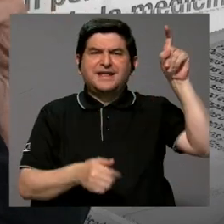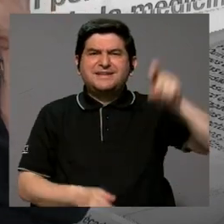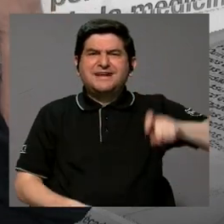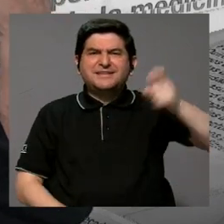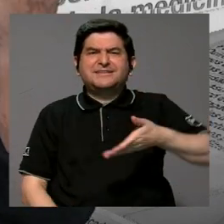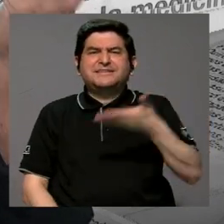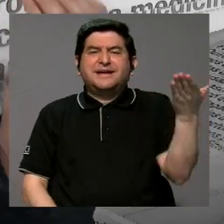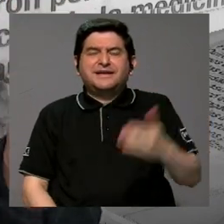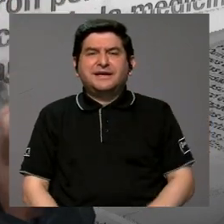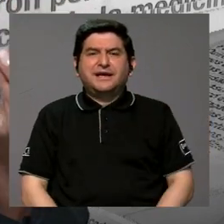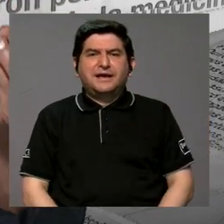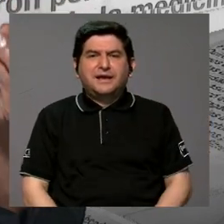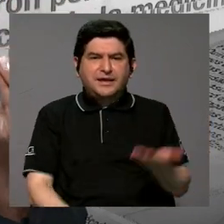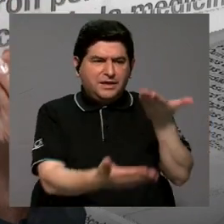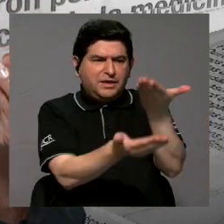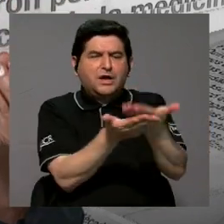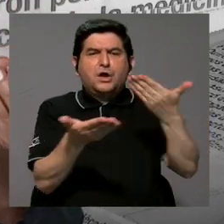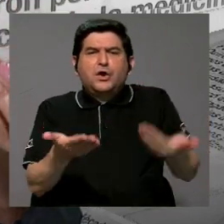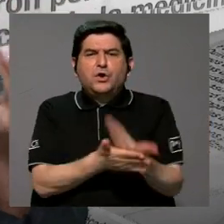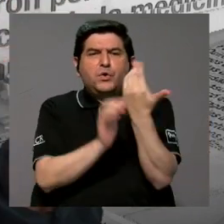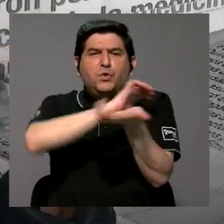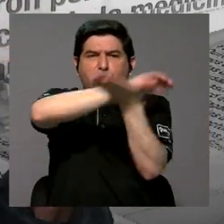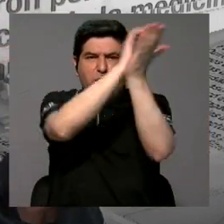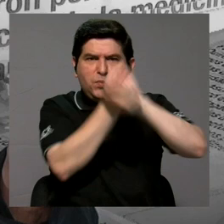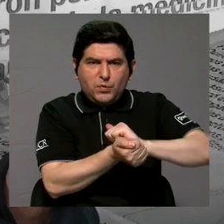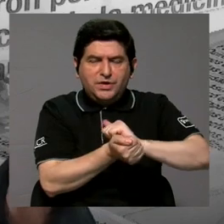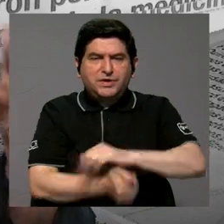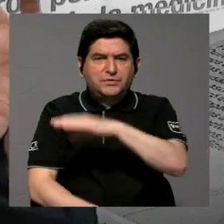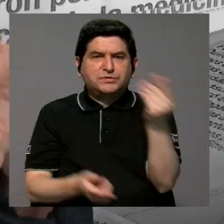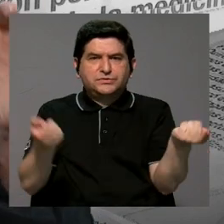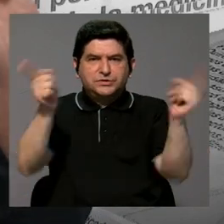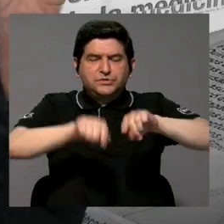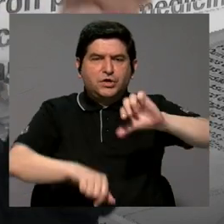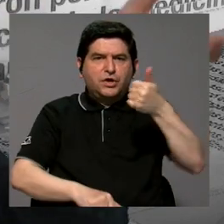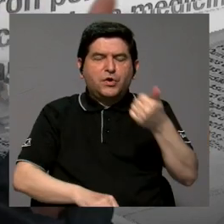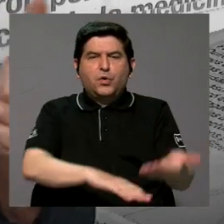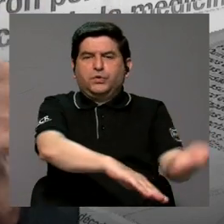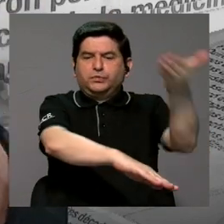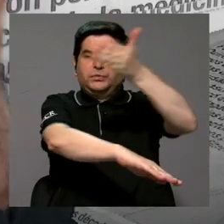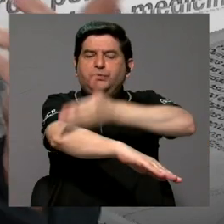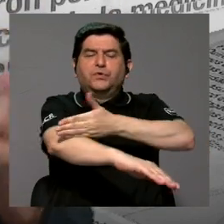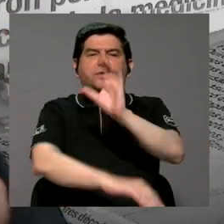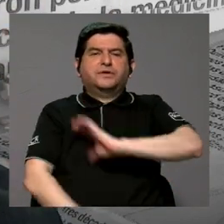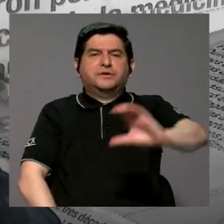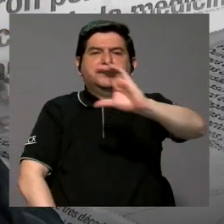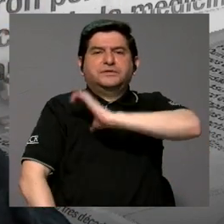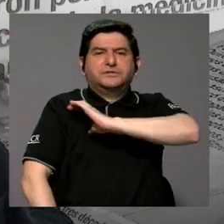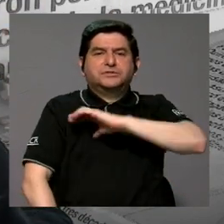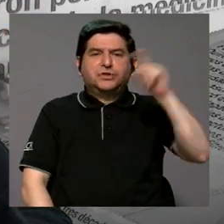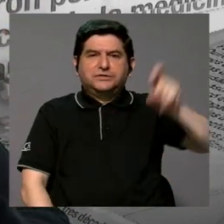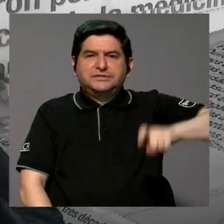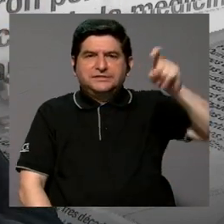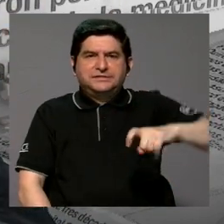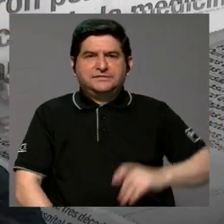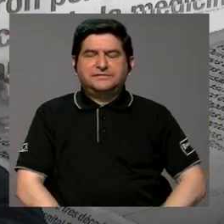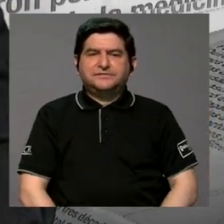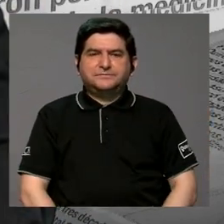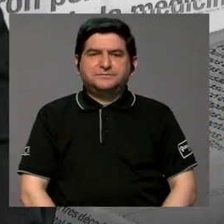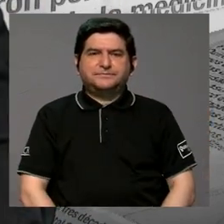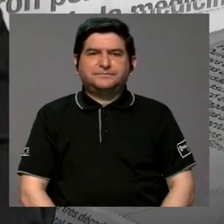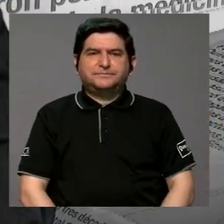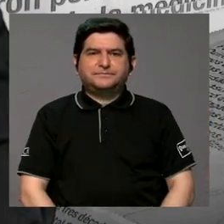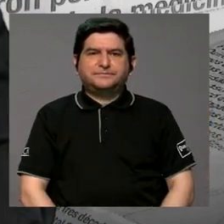necesitamos para que se planteen nuevas reformas y que se dé ese otro salto cualitativo que se necesita